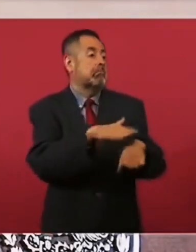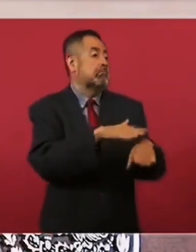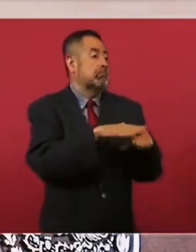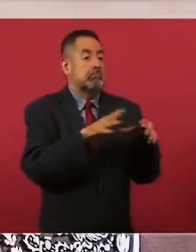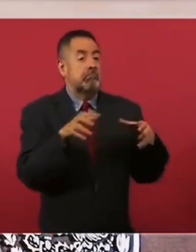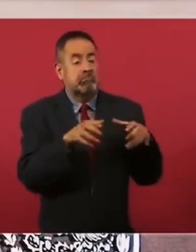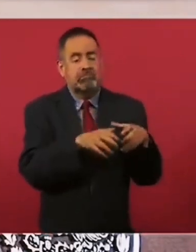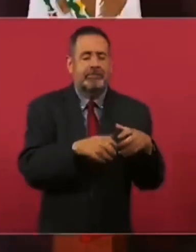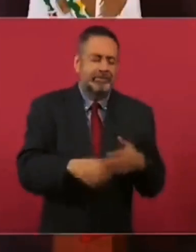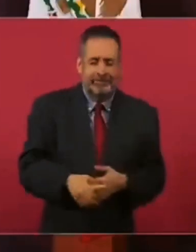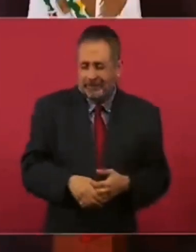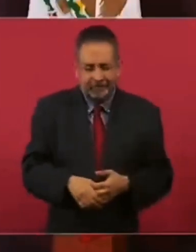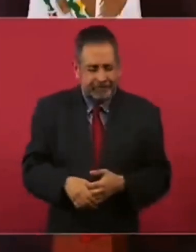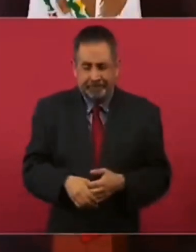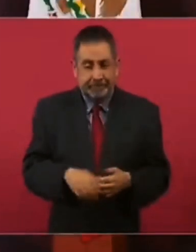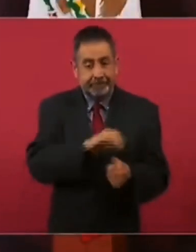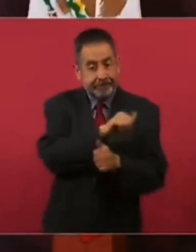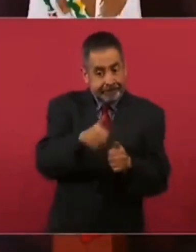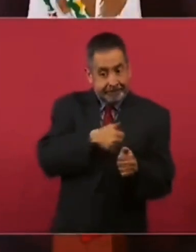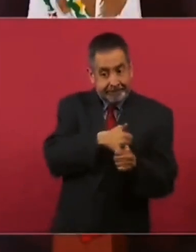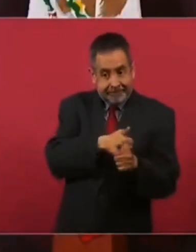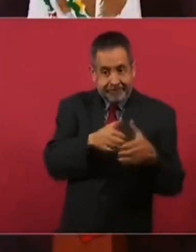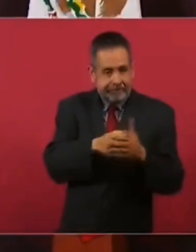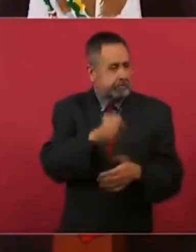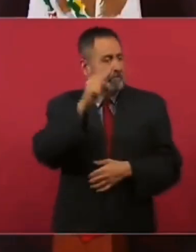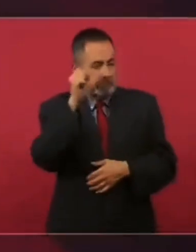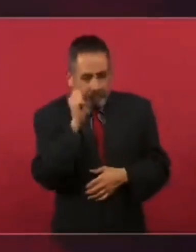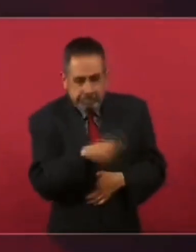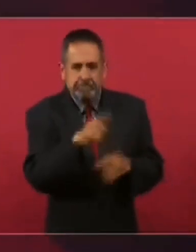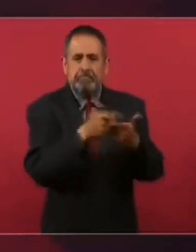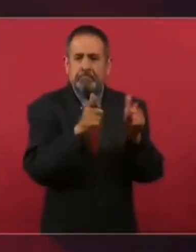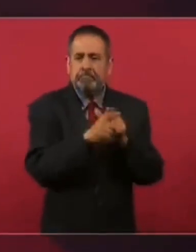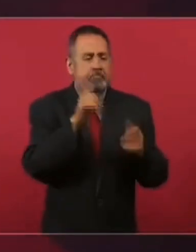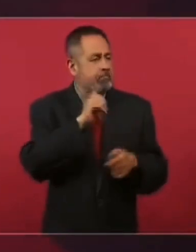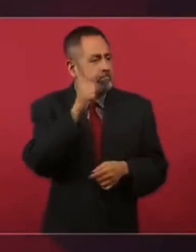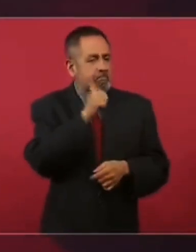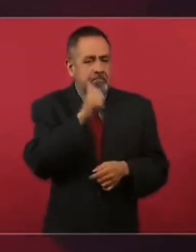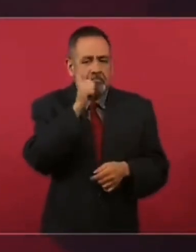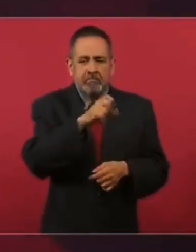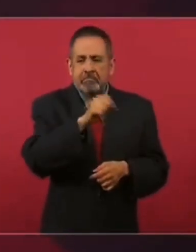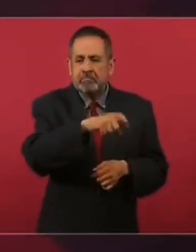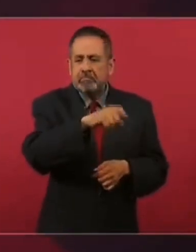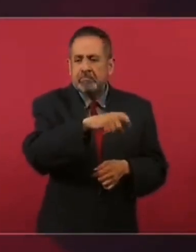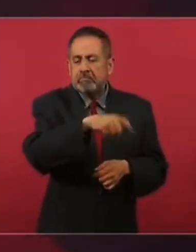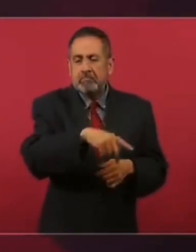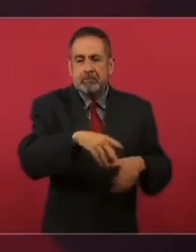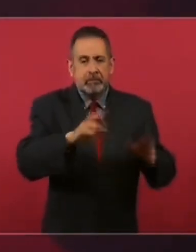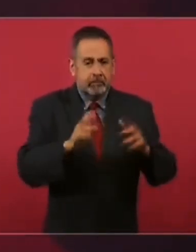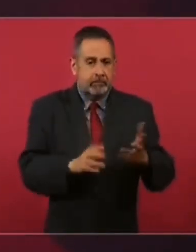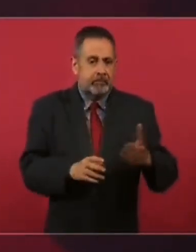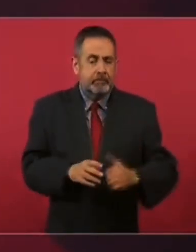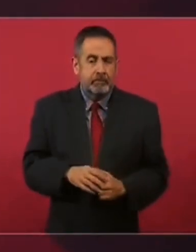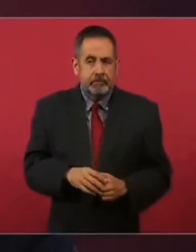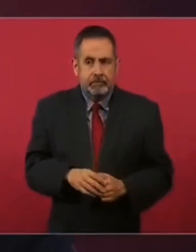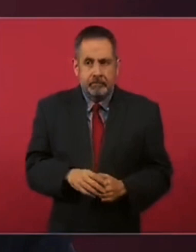Y están detrás el mismo grupo de siempre, los que